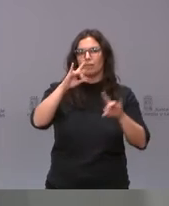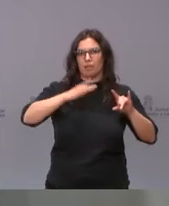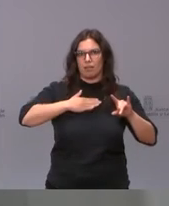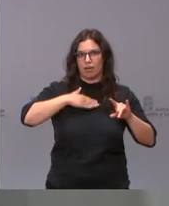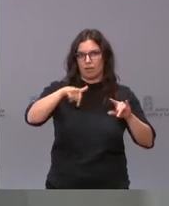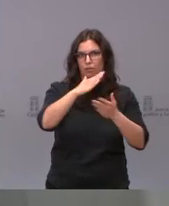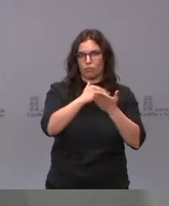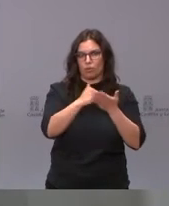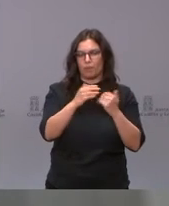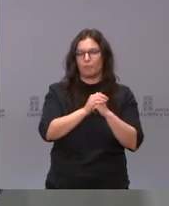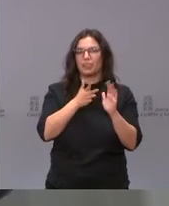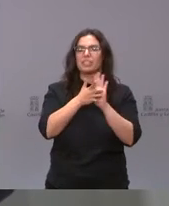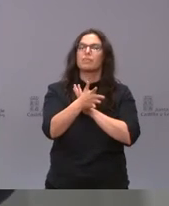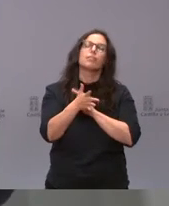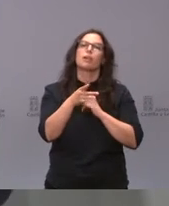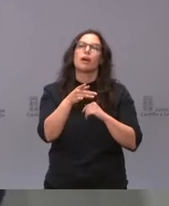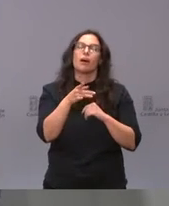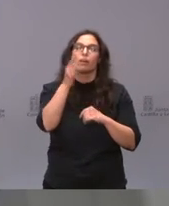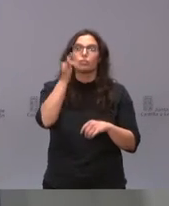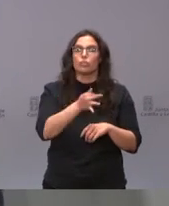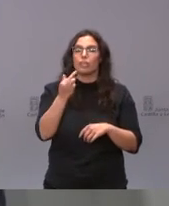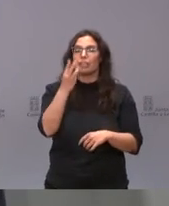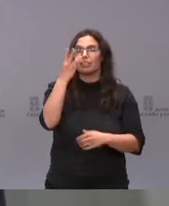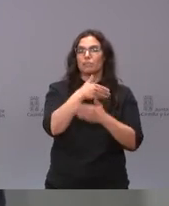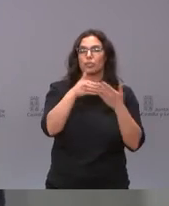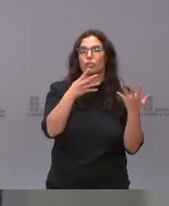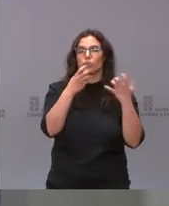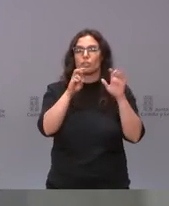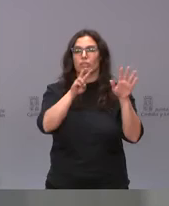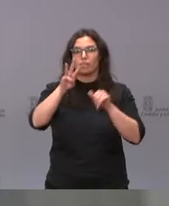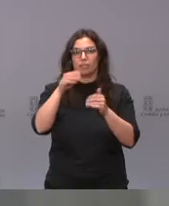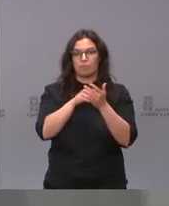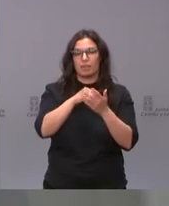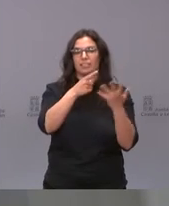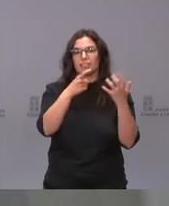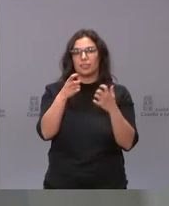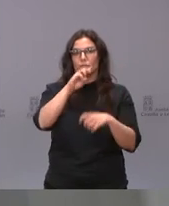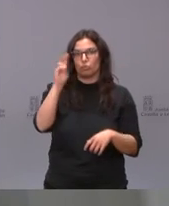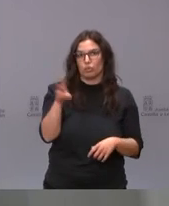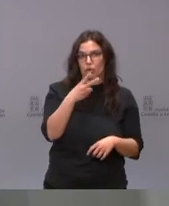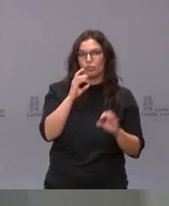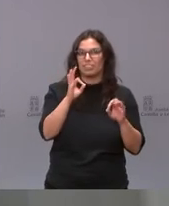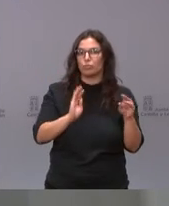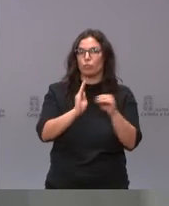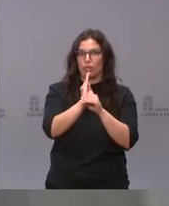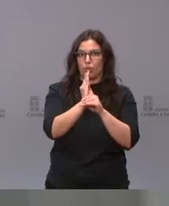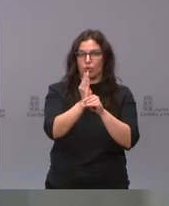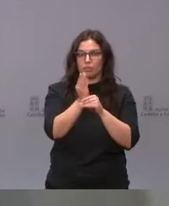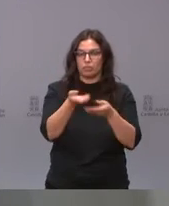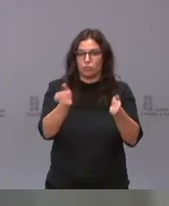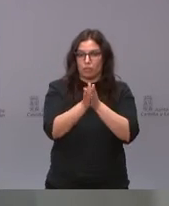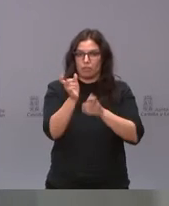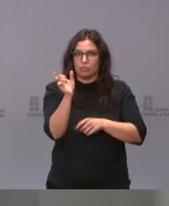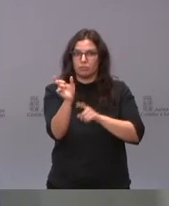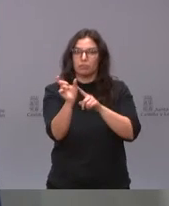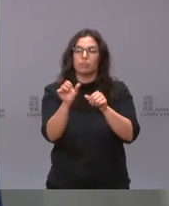Se trata de un total de 3.973.600 euros en subvenciones que van a sumarse